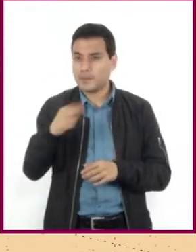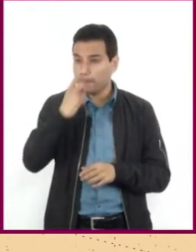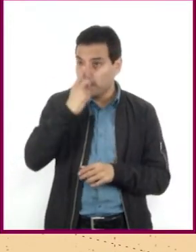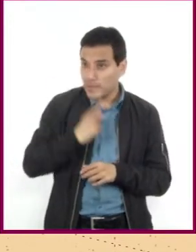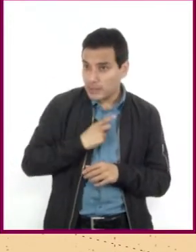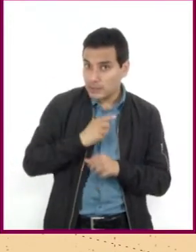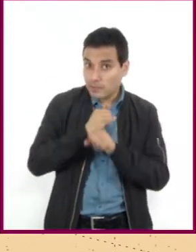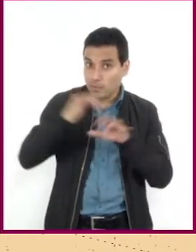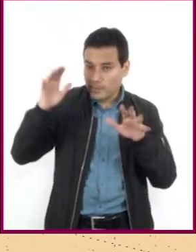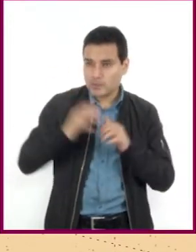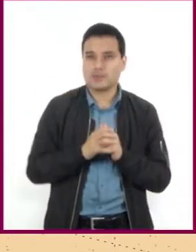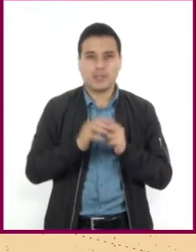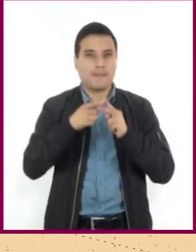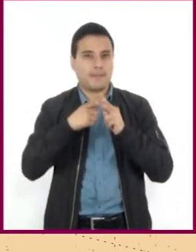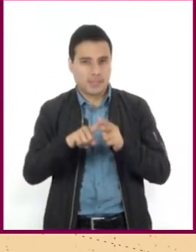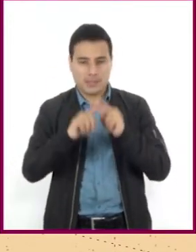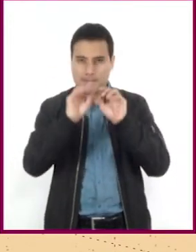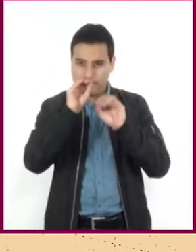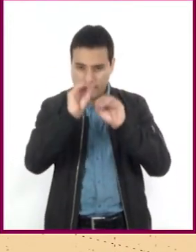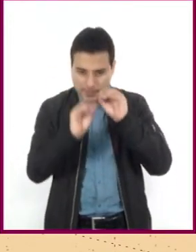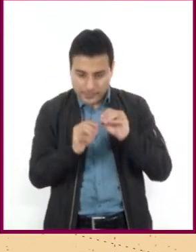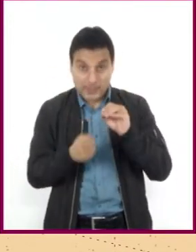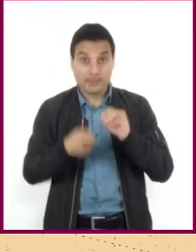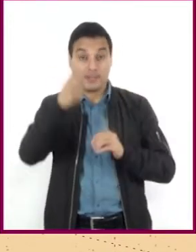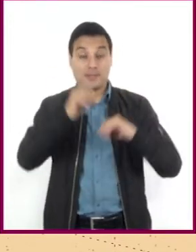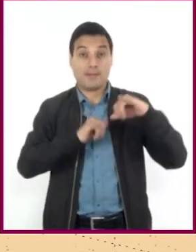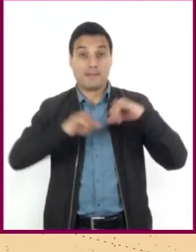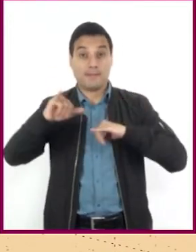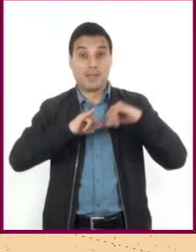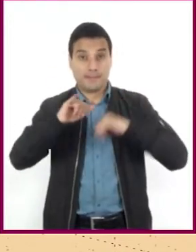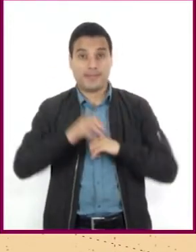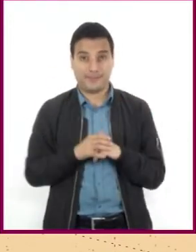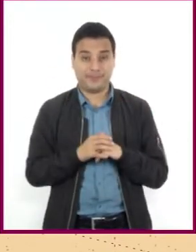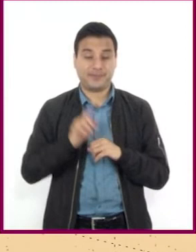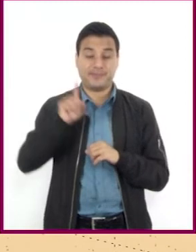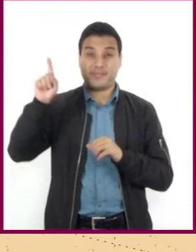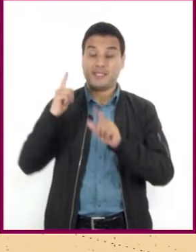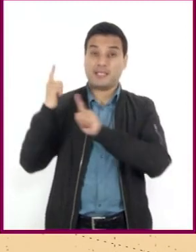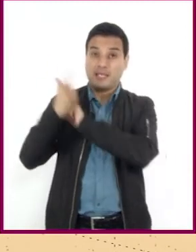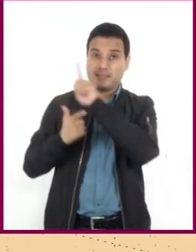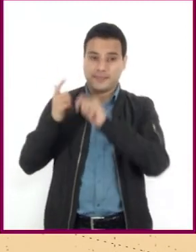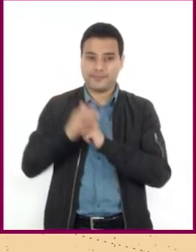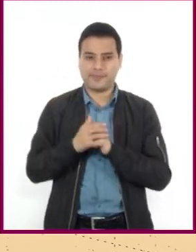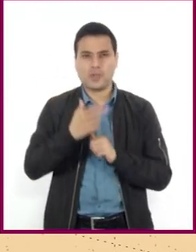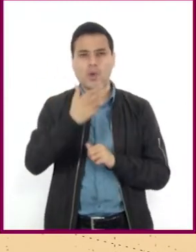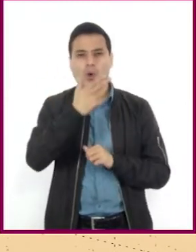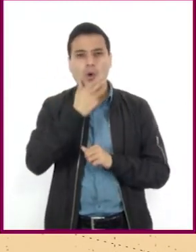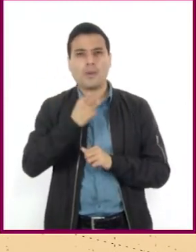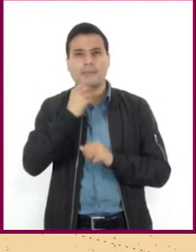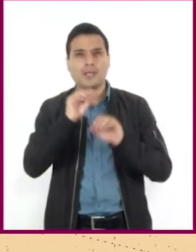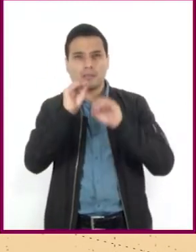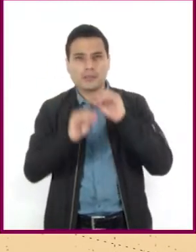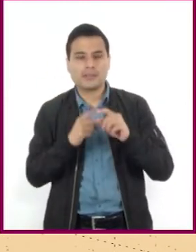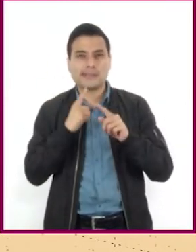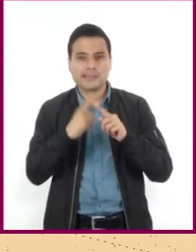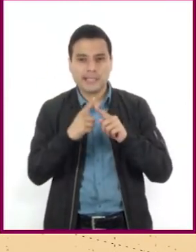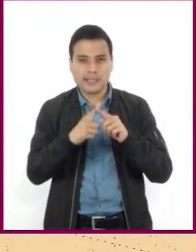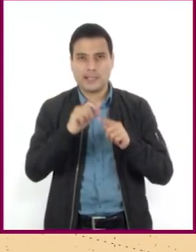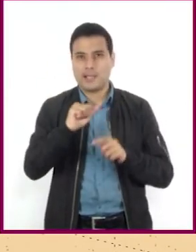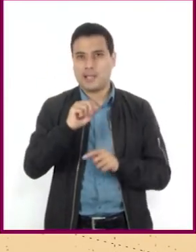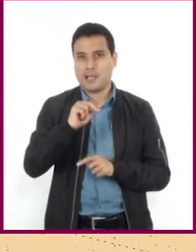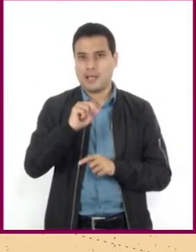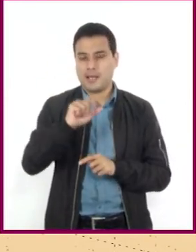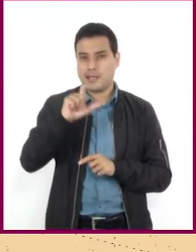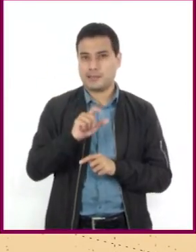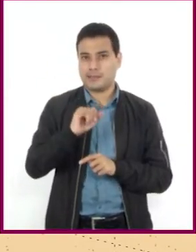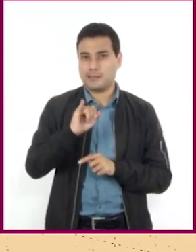primeros mapas en Grecia. El mapa de Anaximandro fue elaborado aproximadamente en el año 520 antes de nuestra era.